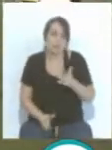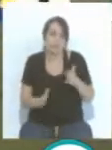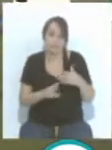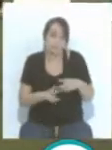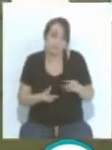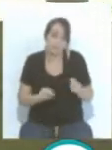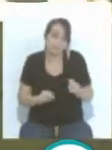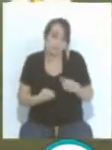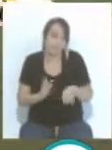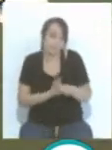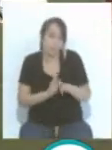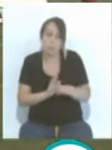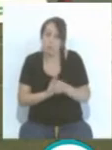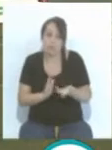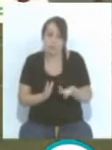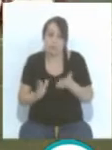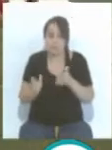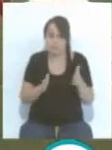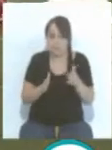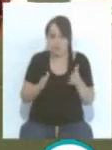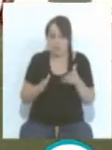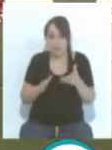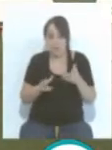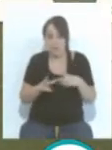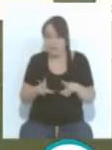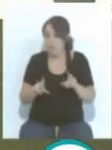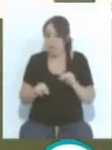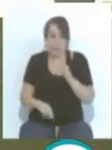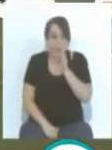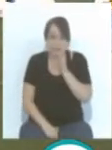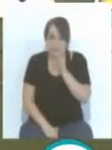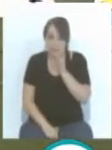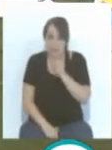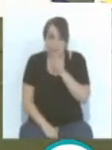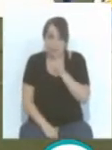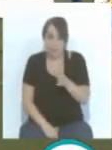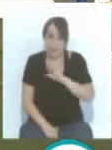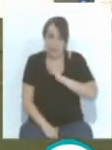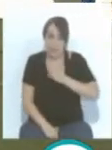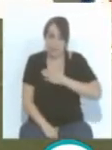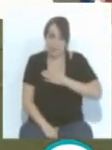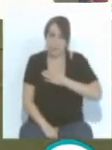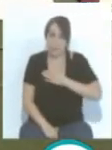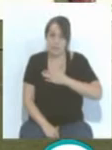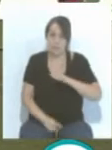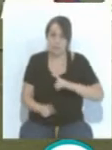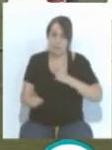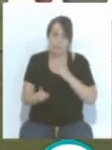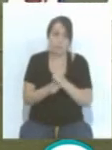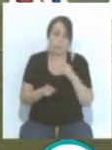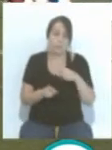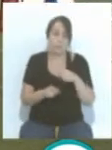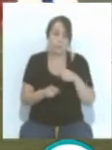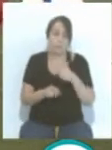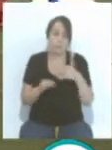temporada, de hecho todavía no ha terminado la temporada porque mañana se tienen que enfrentar en el partido de